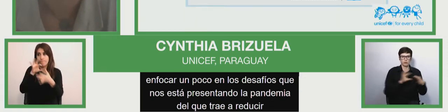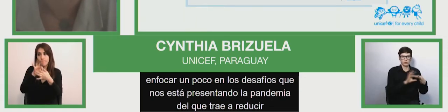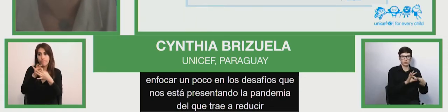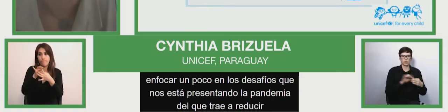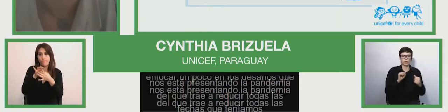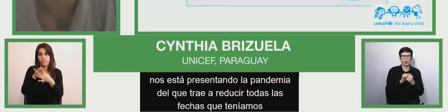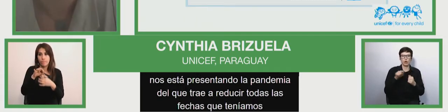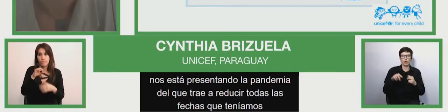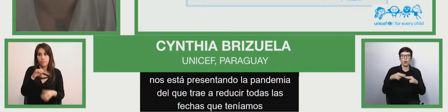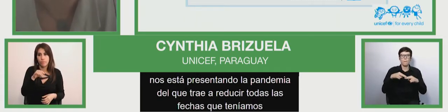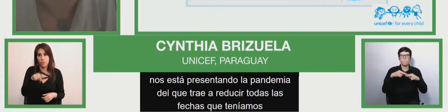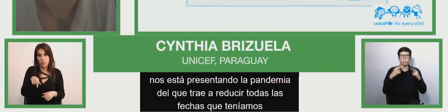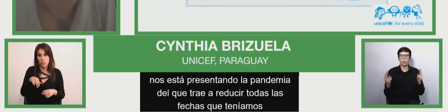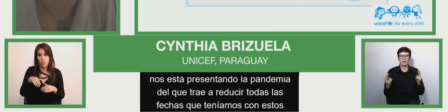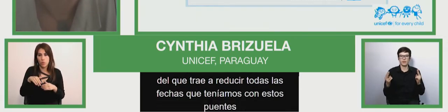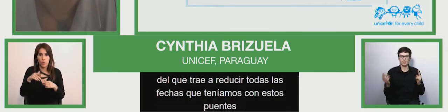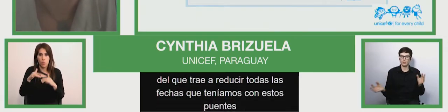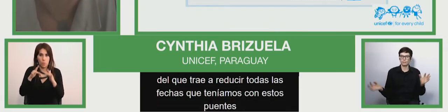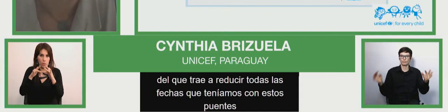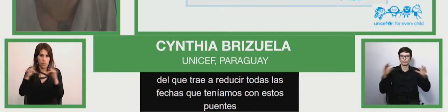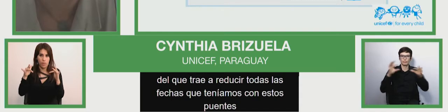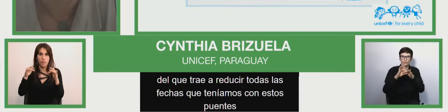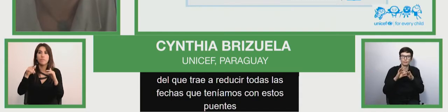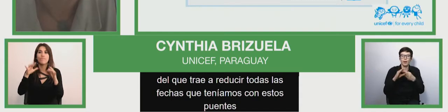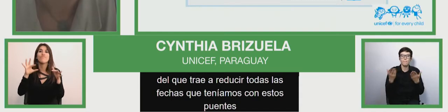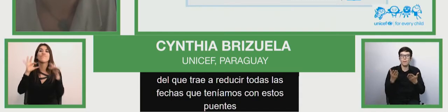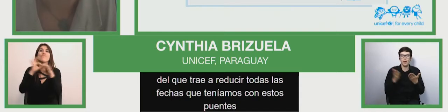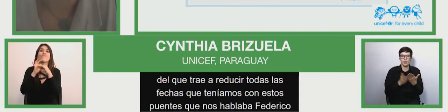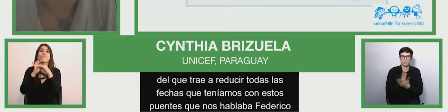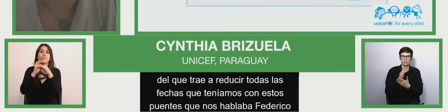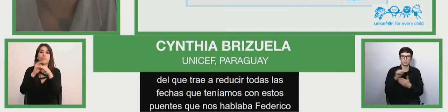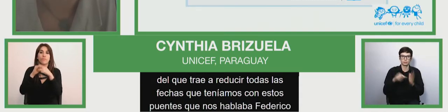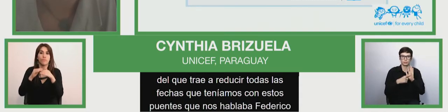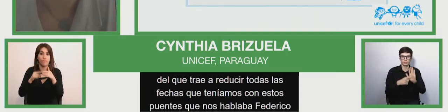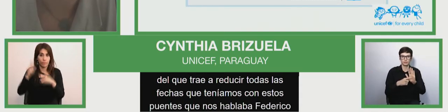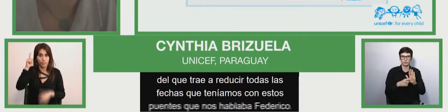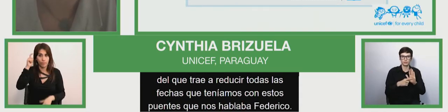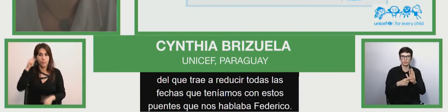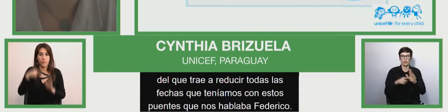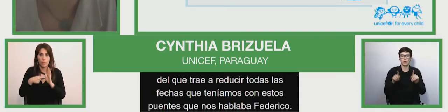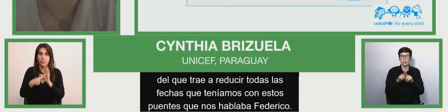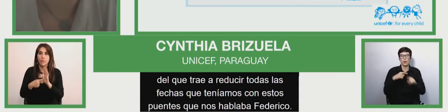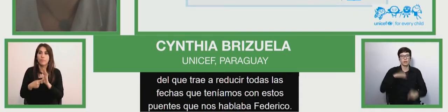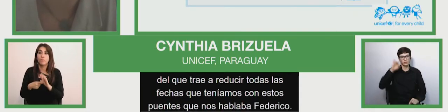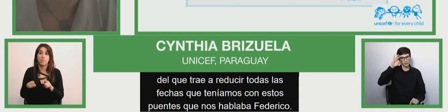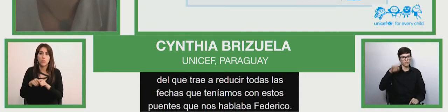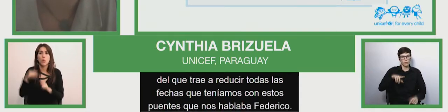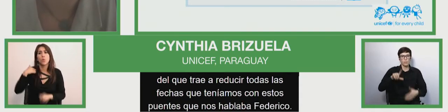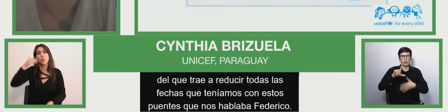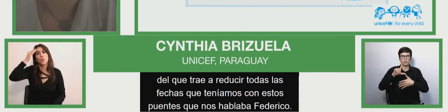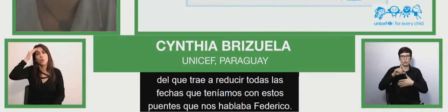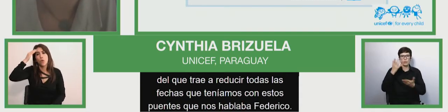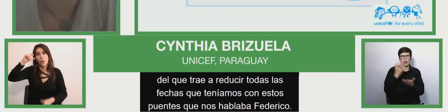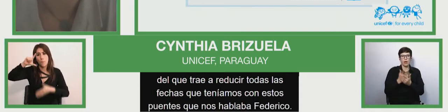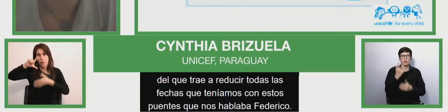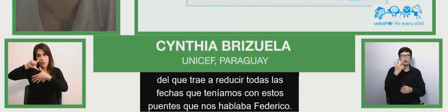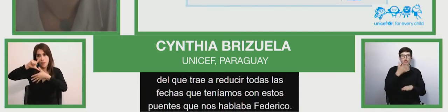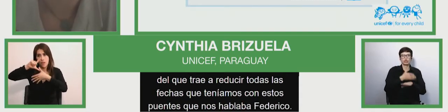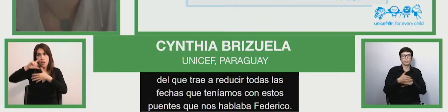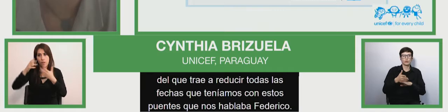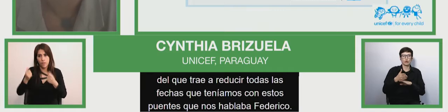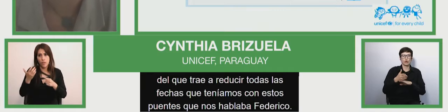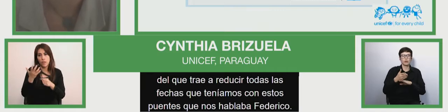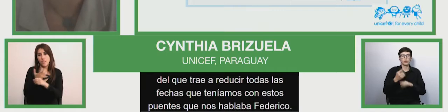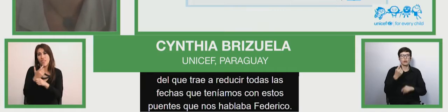Federico al principio de esta presentación. Sabíamos que en América Latina había 8 millones de niñas,